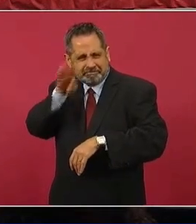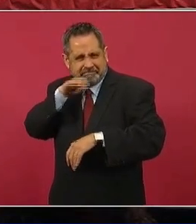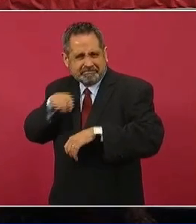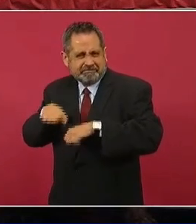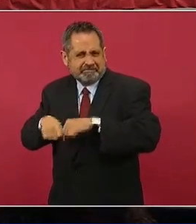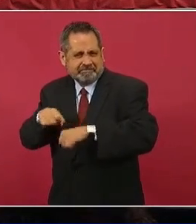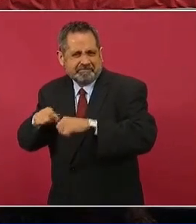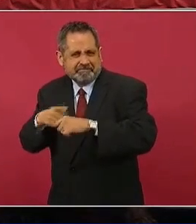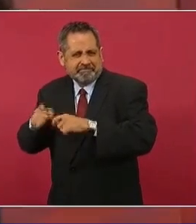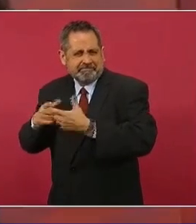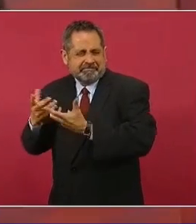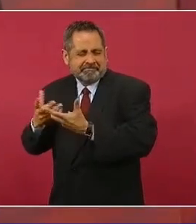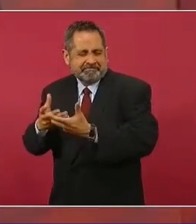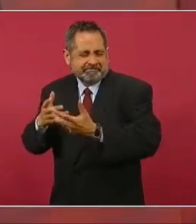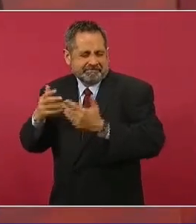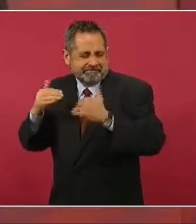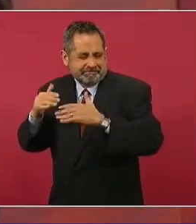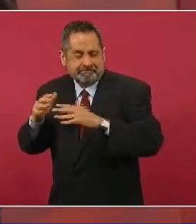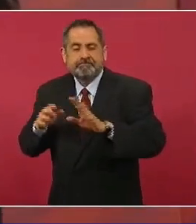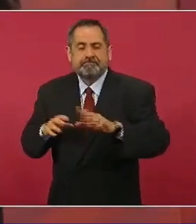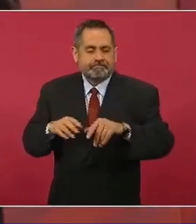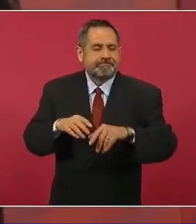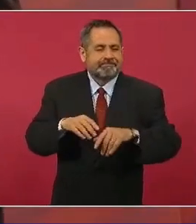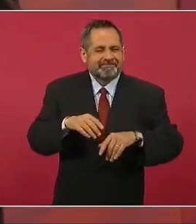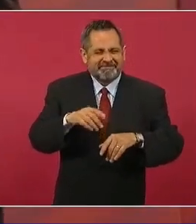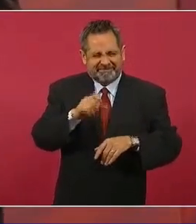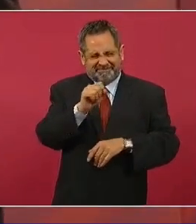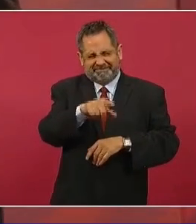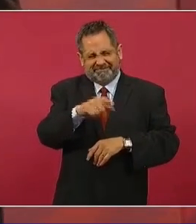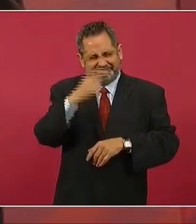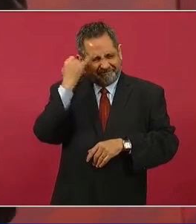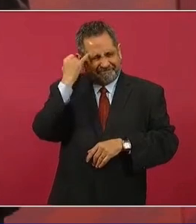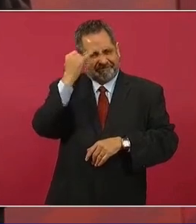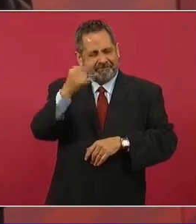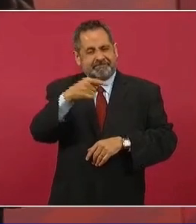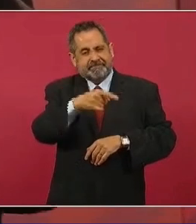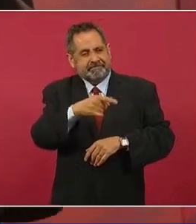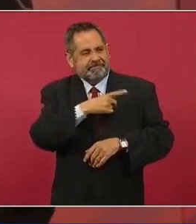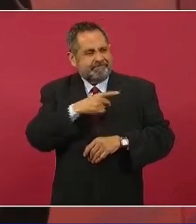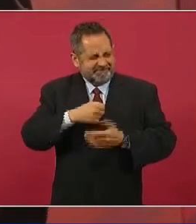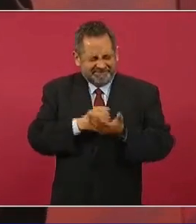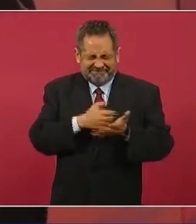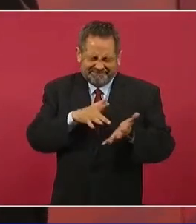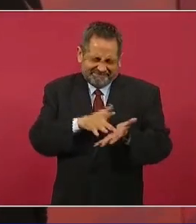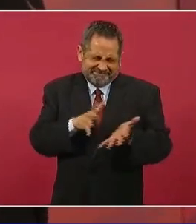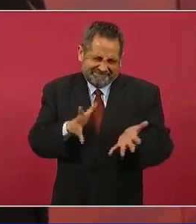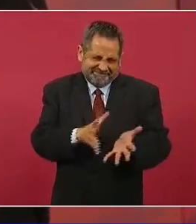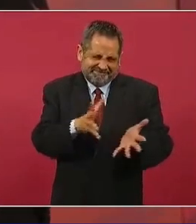Entonces, hay que empujarlo para que funcione.